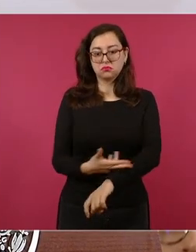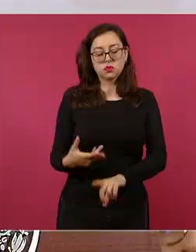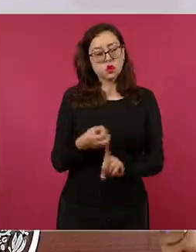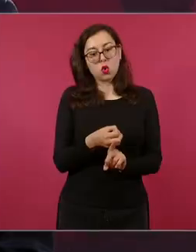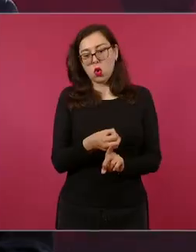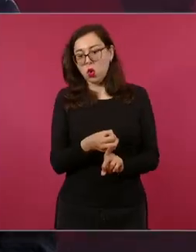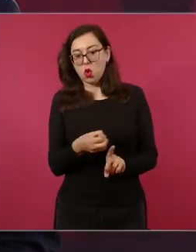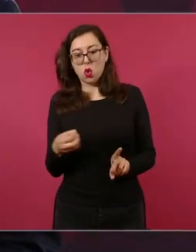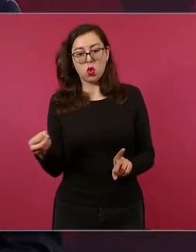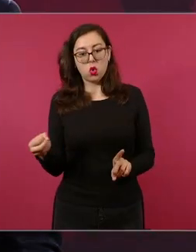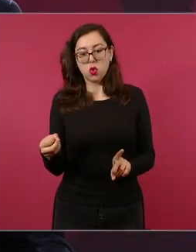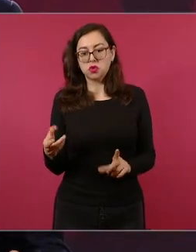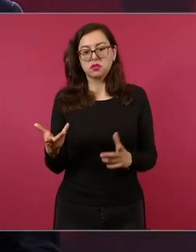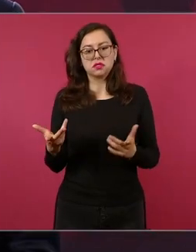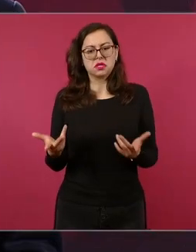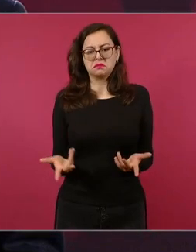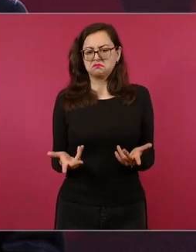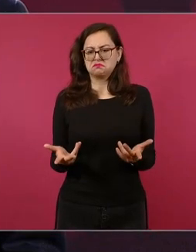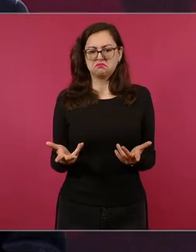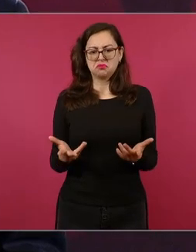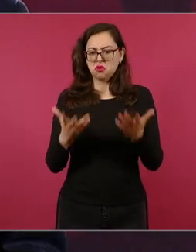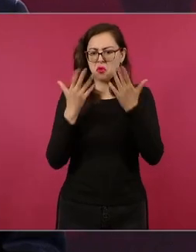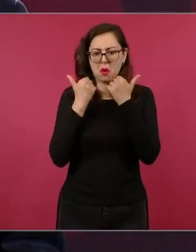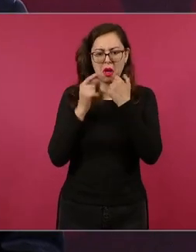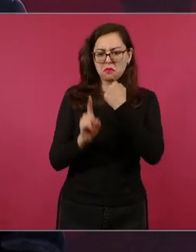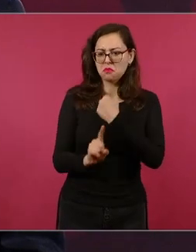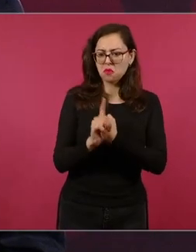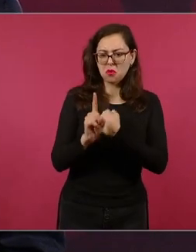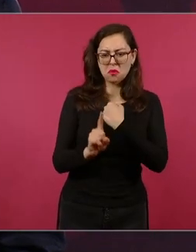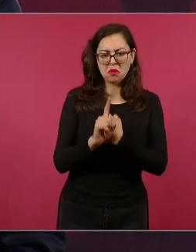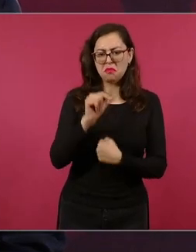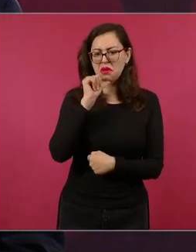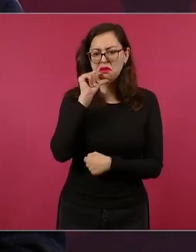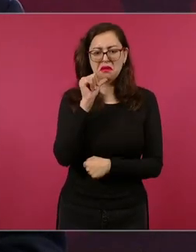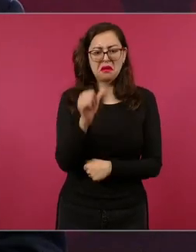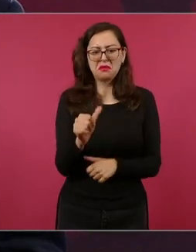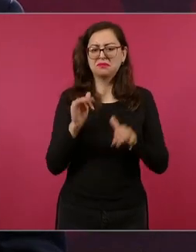sin sobresaltos terza